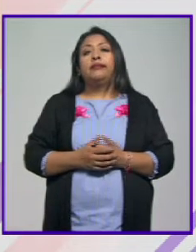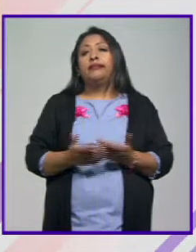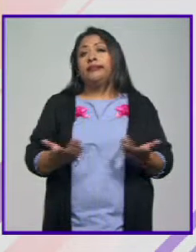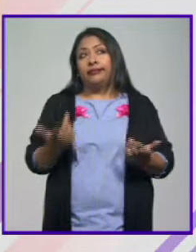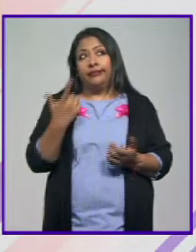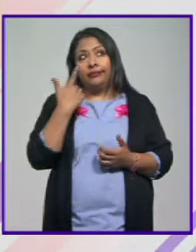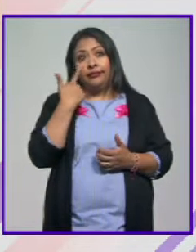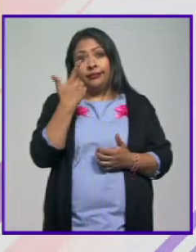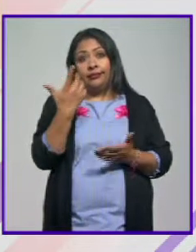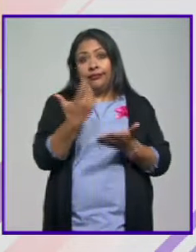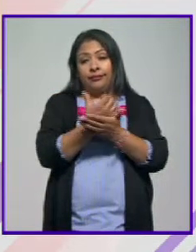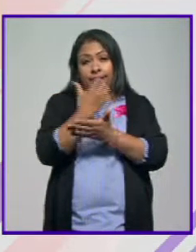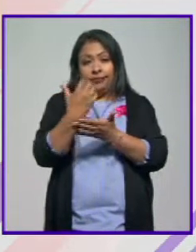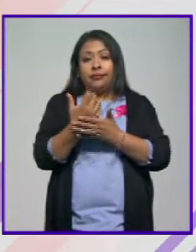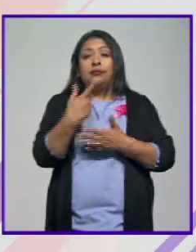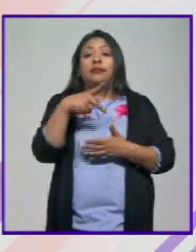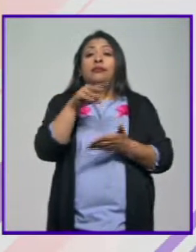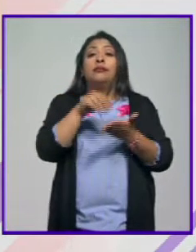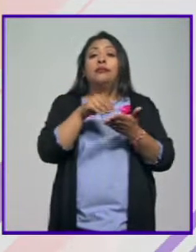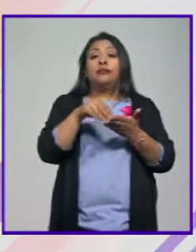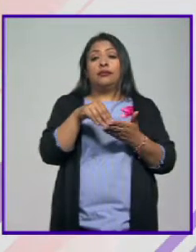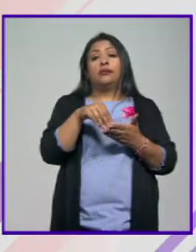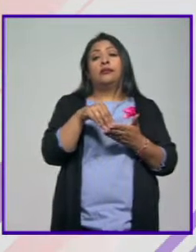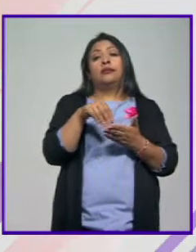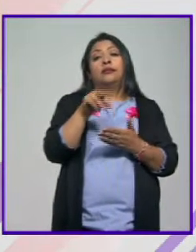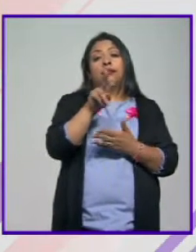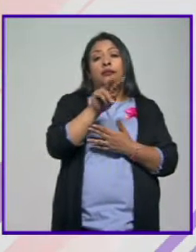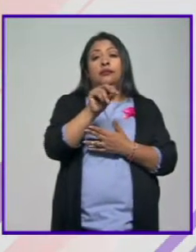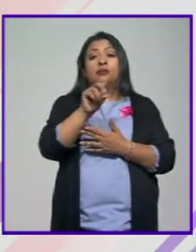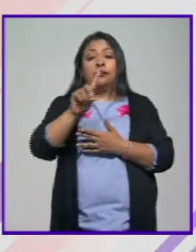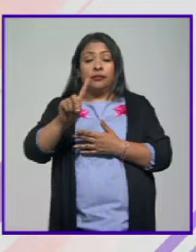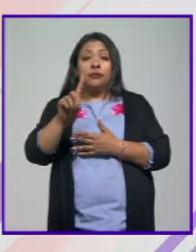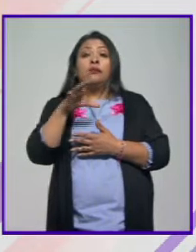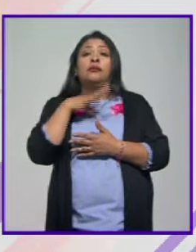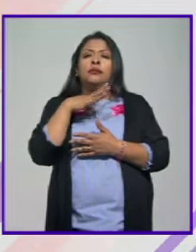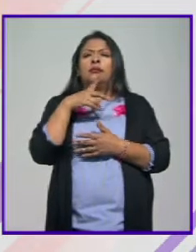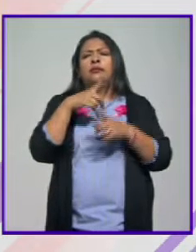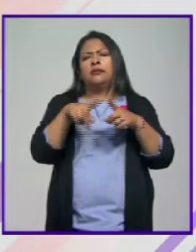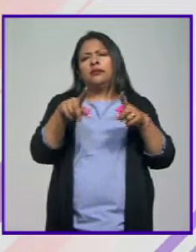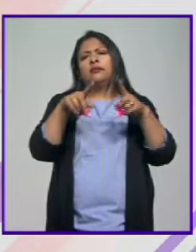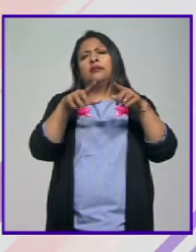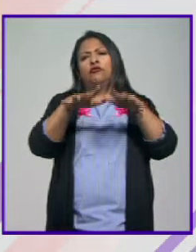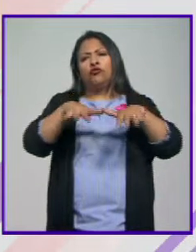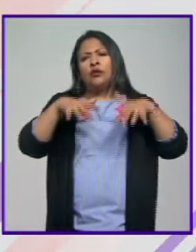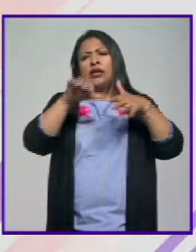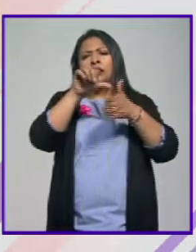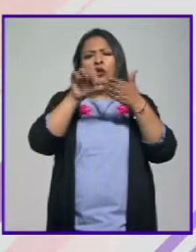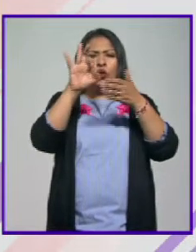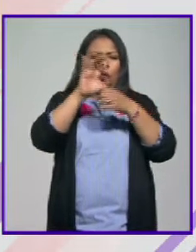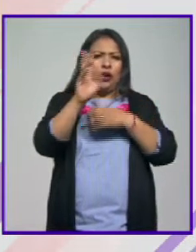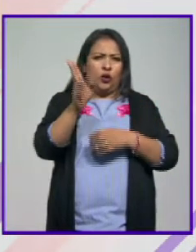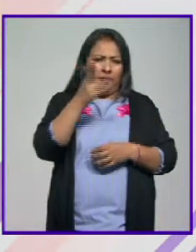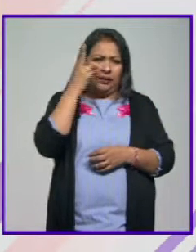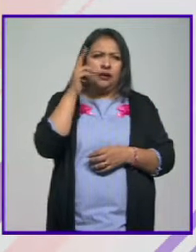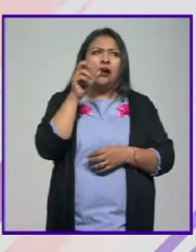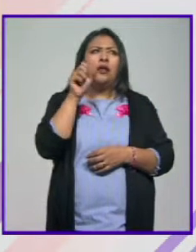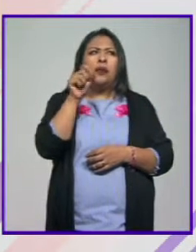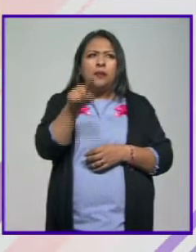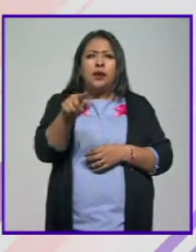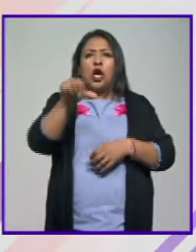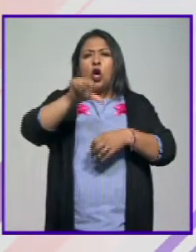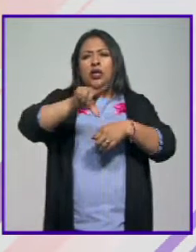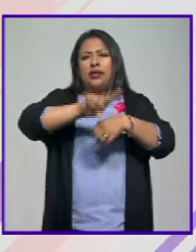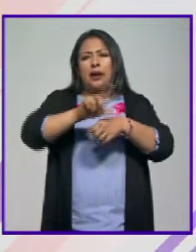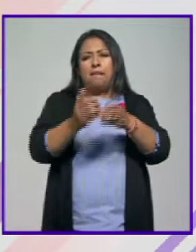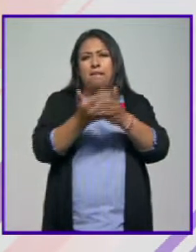Bueno, pues ahí tienen a los ganadores pero todavía este fin de semana se van a estar realizando funciones en el Centro Cultural Universitario donde también el